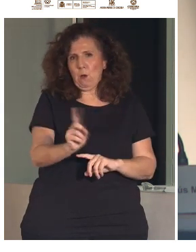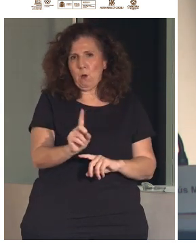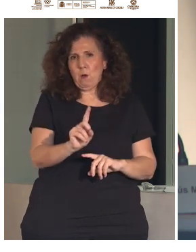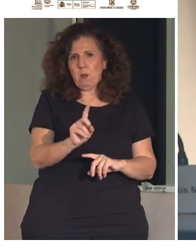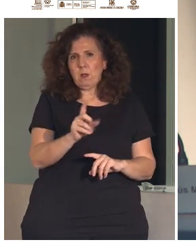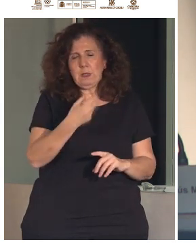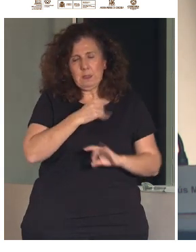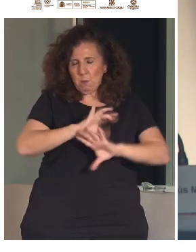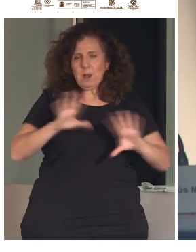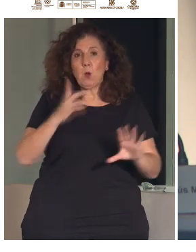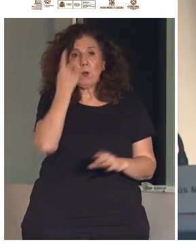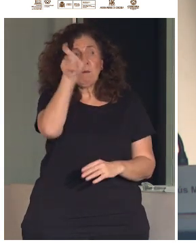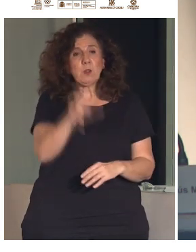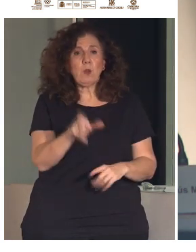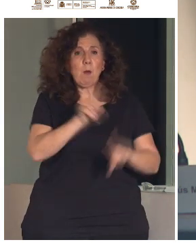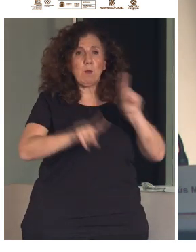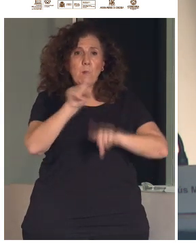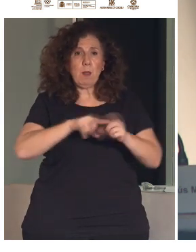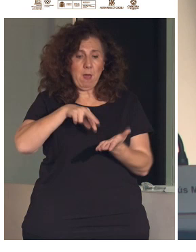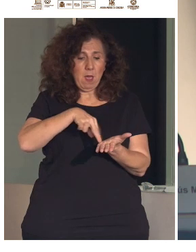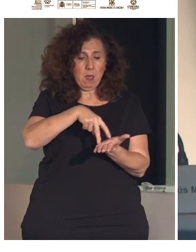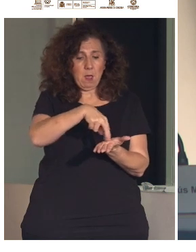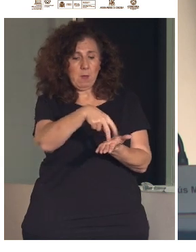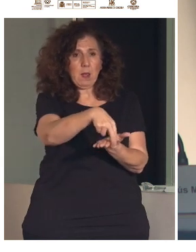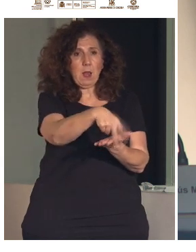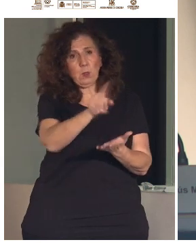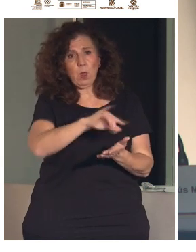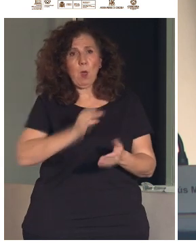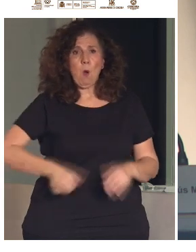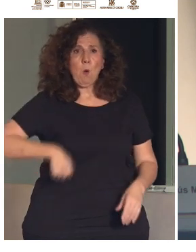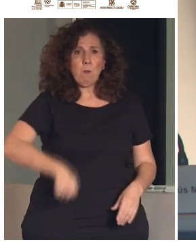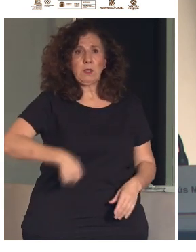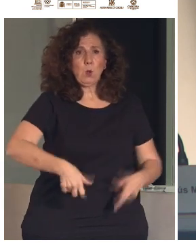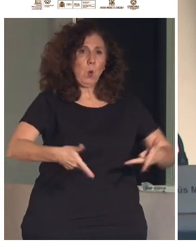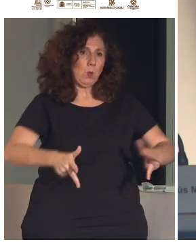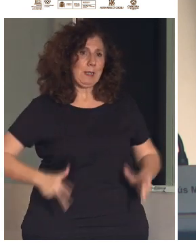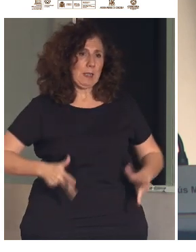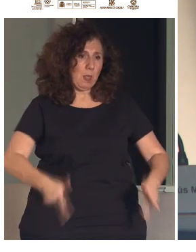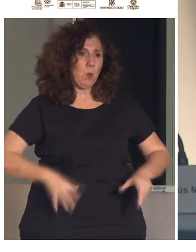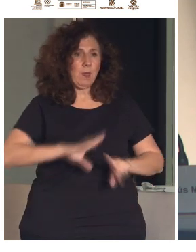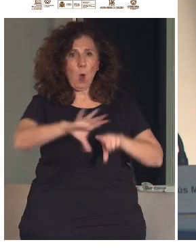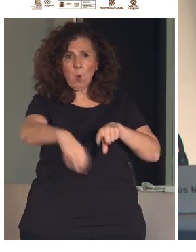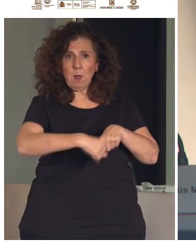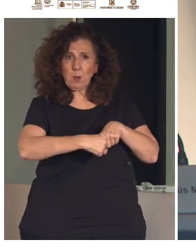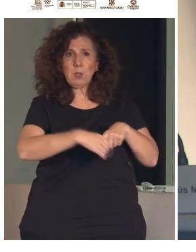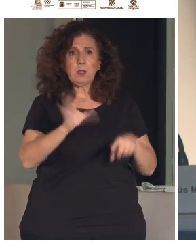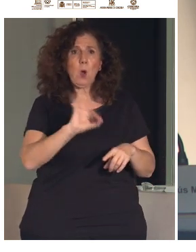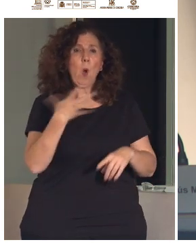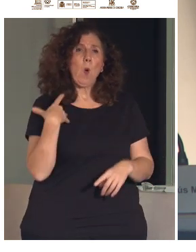dificultades para caminar, debe usar un bastón, una prótesis o una silla de ruedas o contar con un asistente.